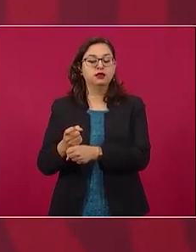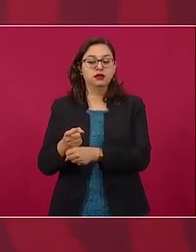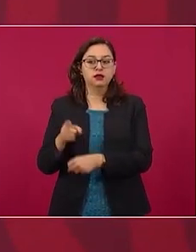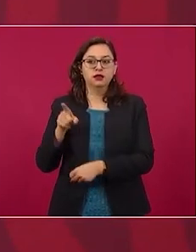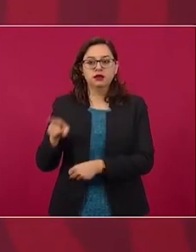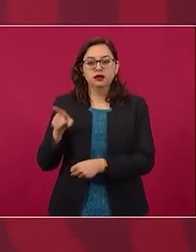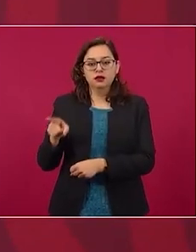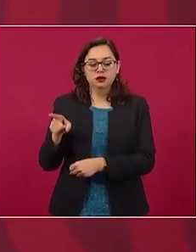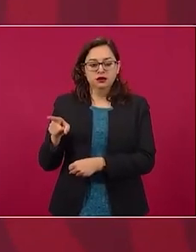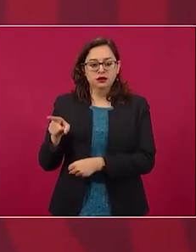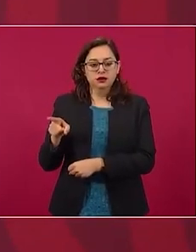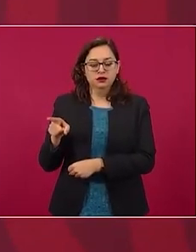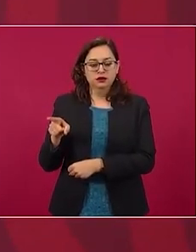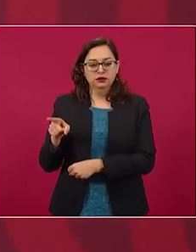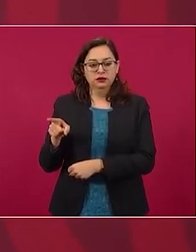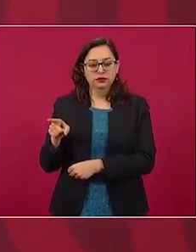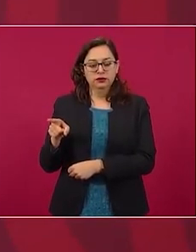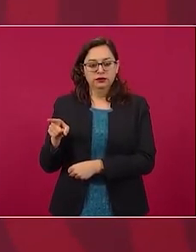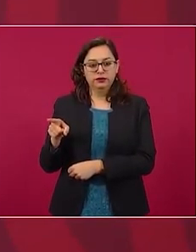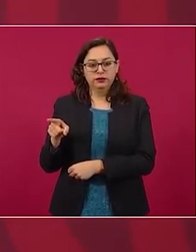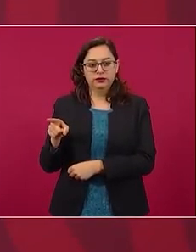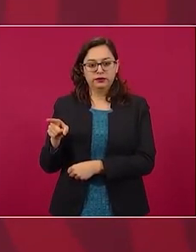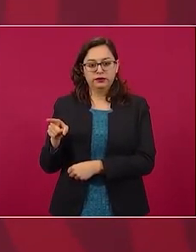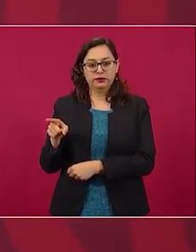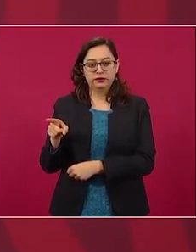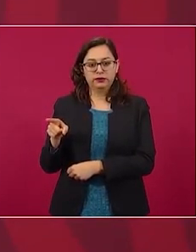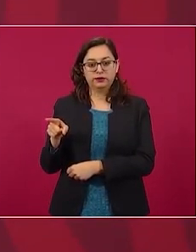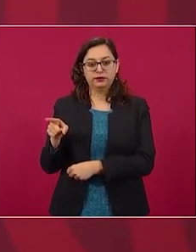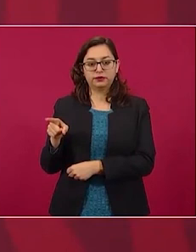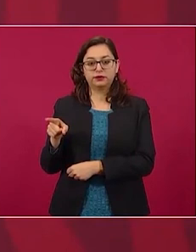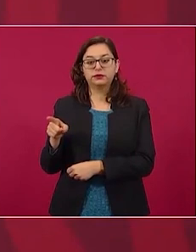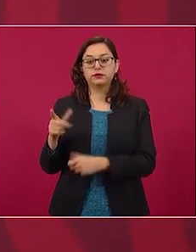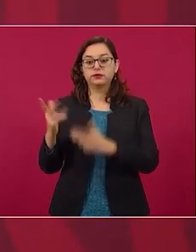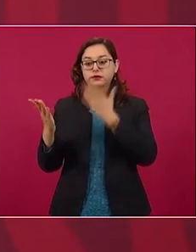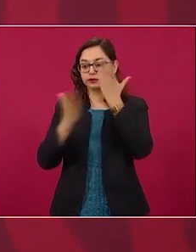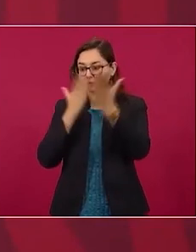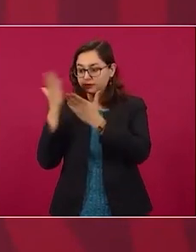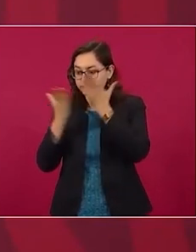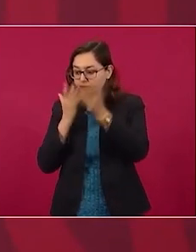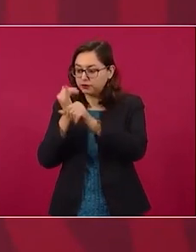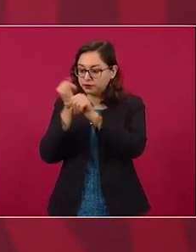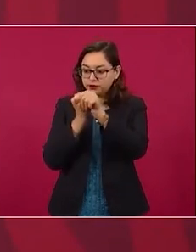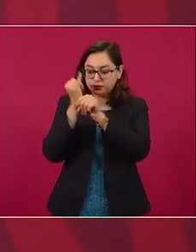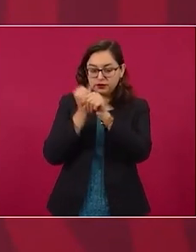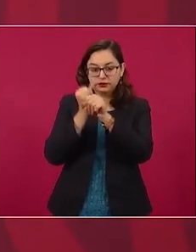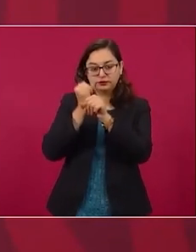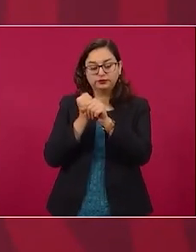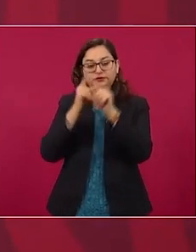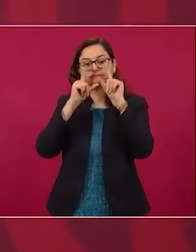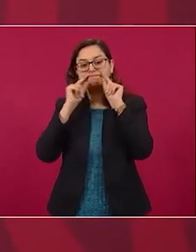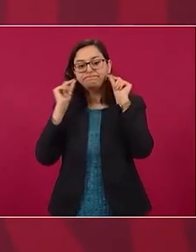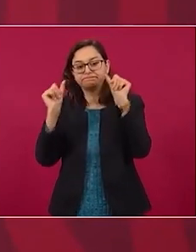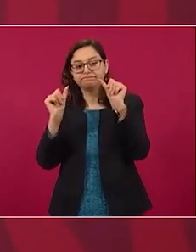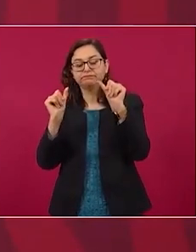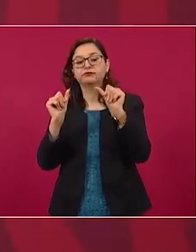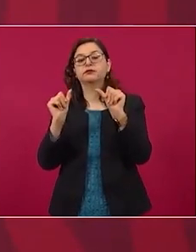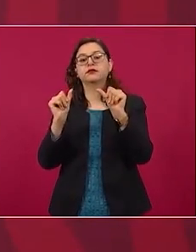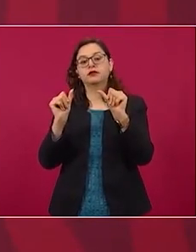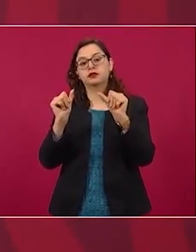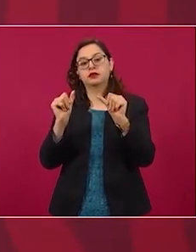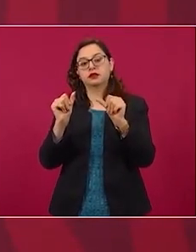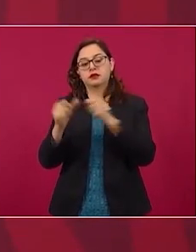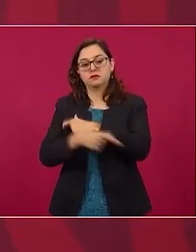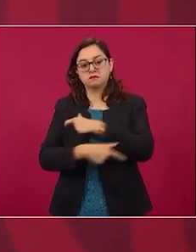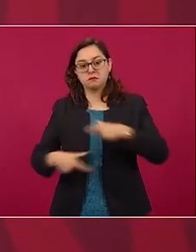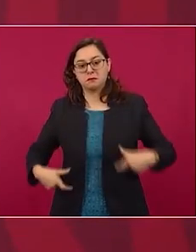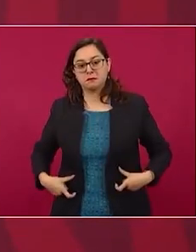estudió a Francisco Villa, que tiene dos tomos